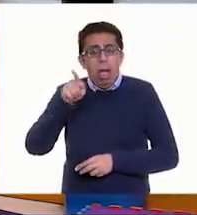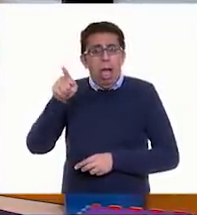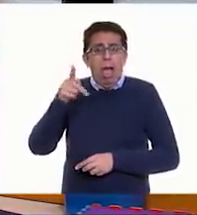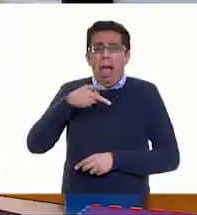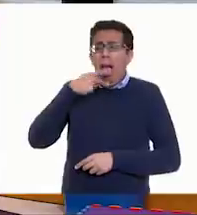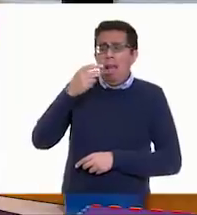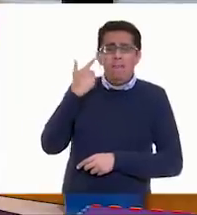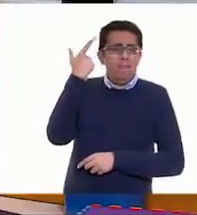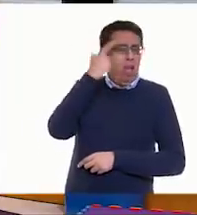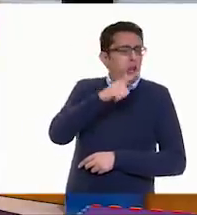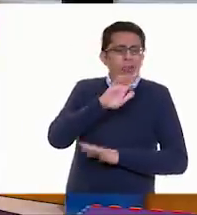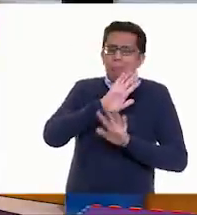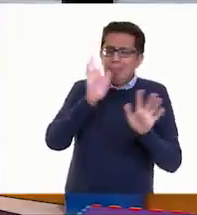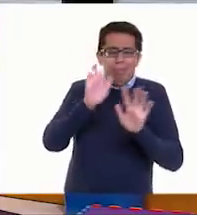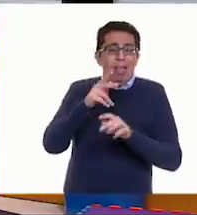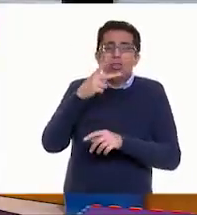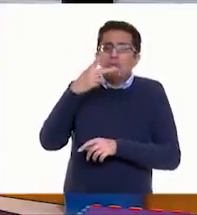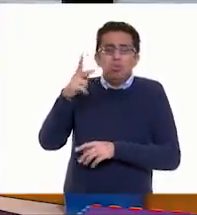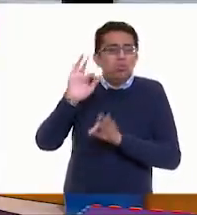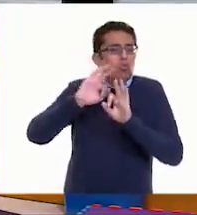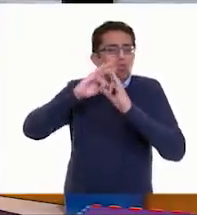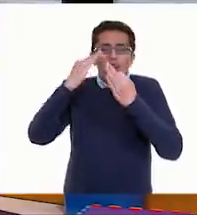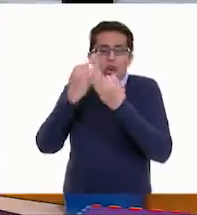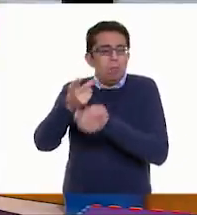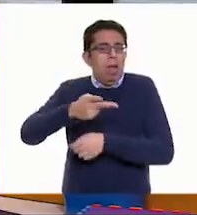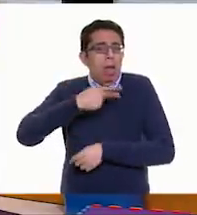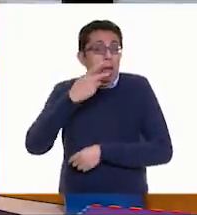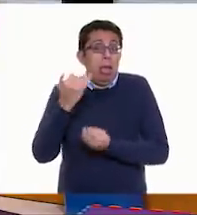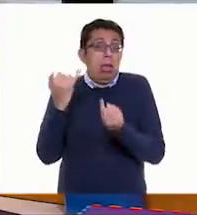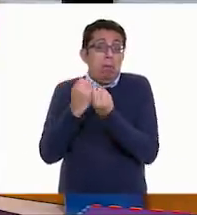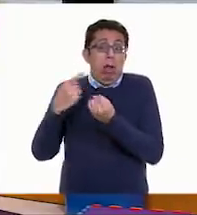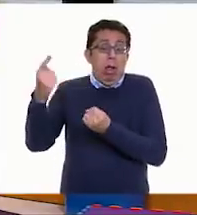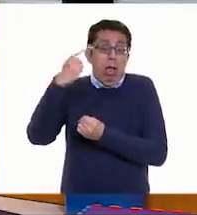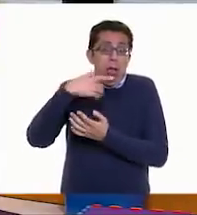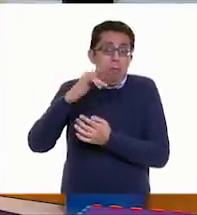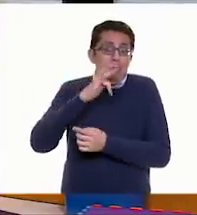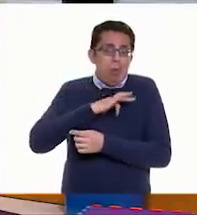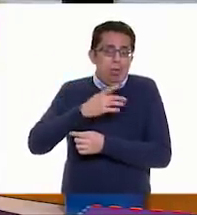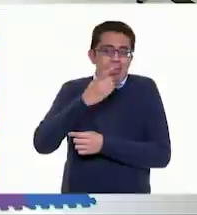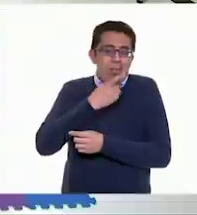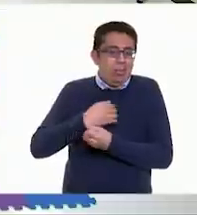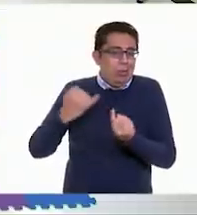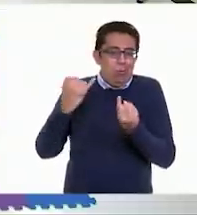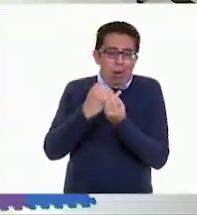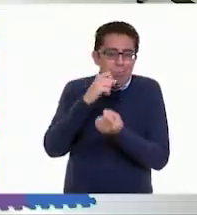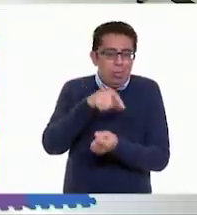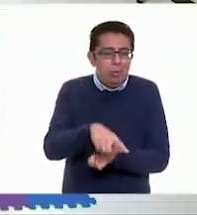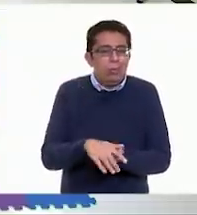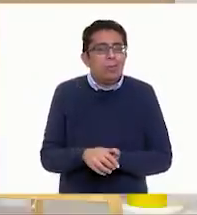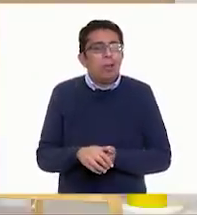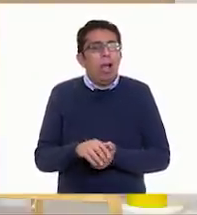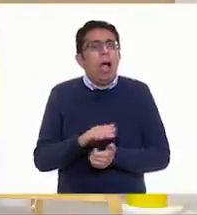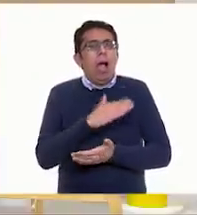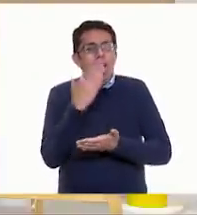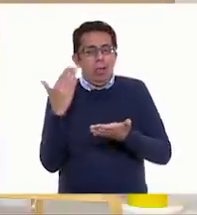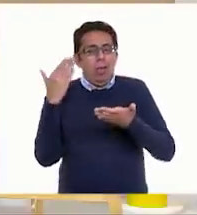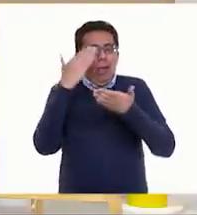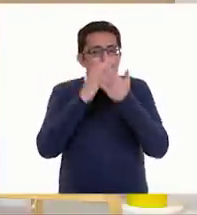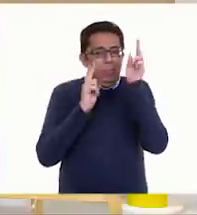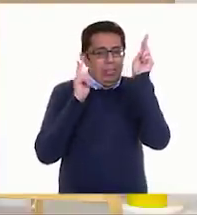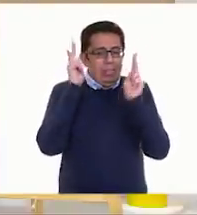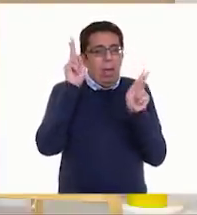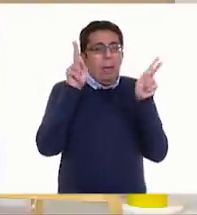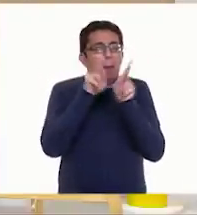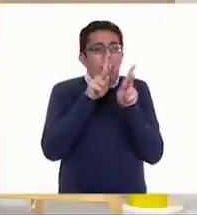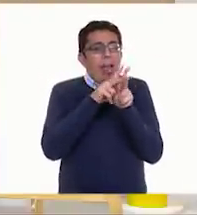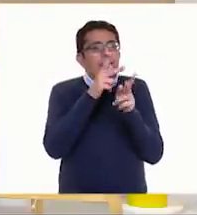tienen de hablar en esa región. Y lo mismo pueden decir de nosotros. ¿Sí? Excelente. Ahora que vaya a ver a mis primos, les voy a decir